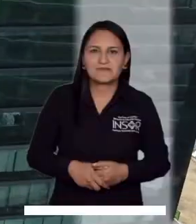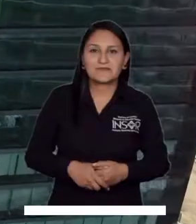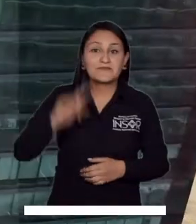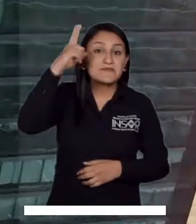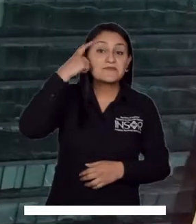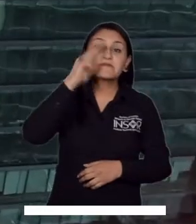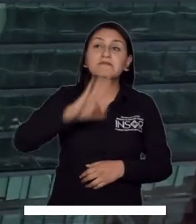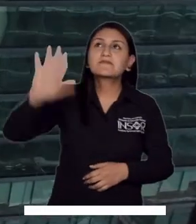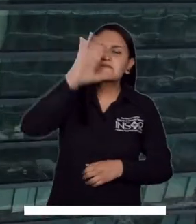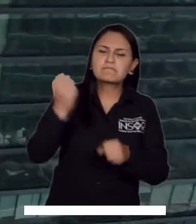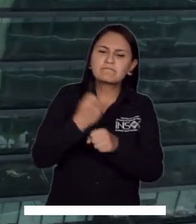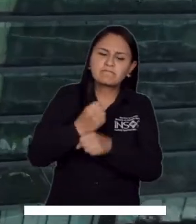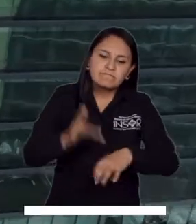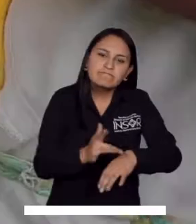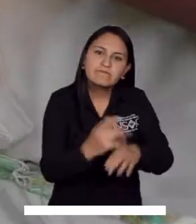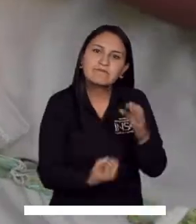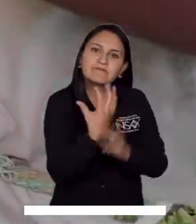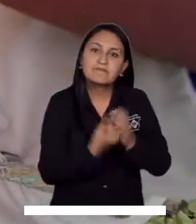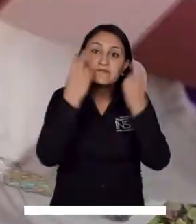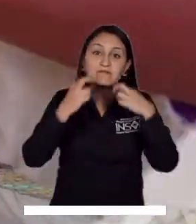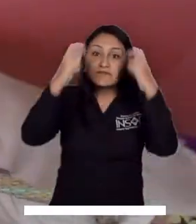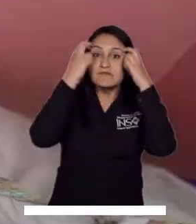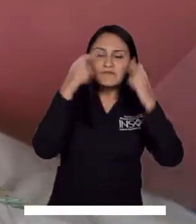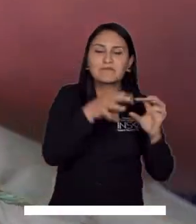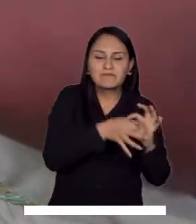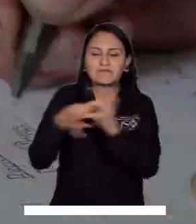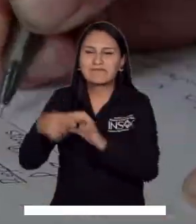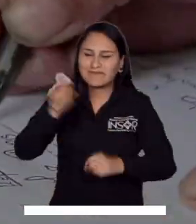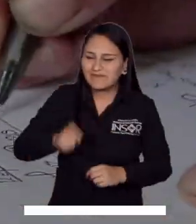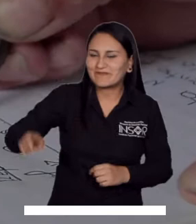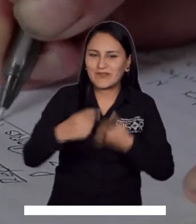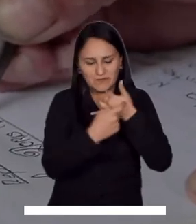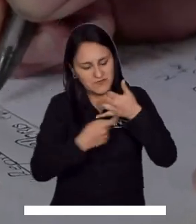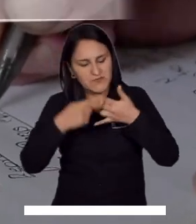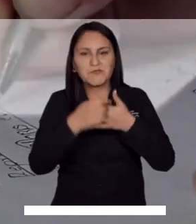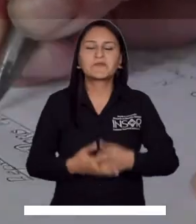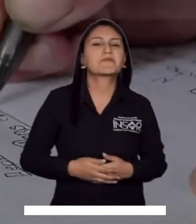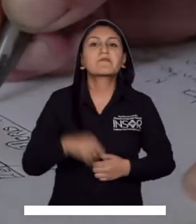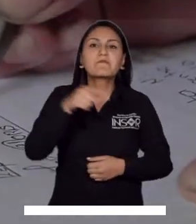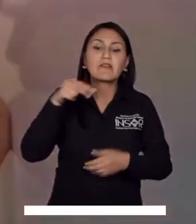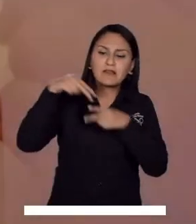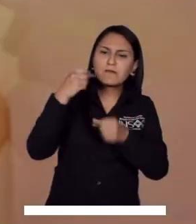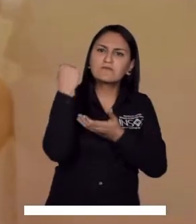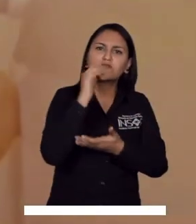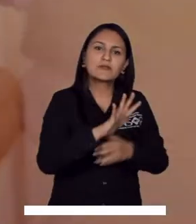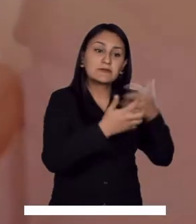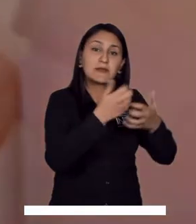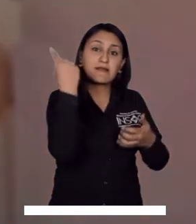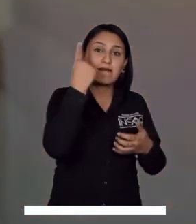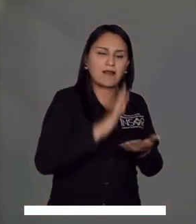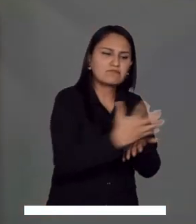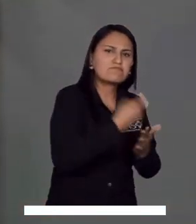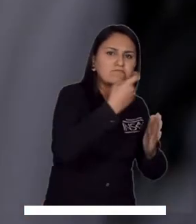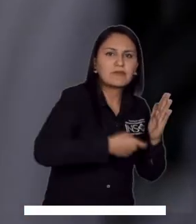El Gobierno Nacional trabaja por impulsar la generación de conocimiento alineado con las necesidades de las regiones. Con recursos del